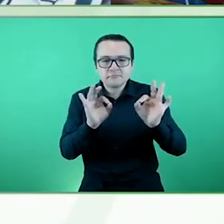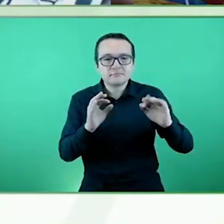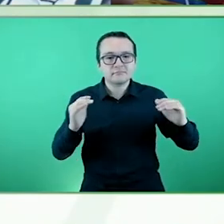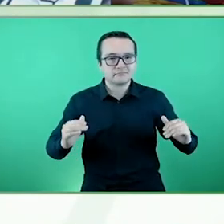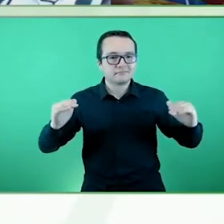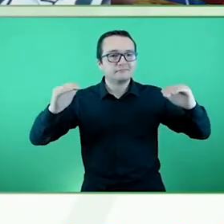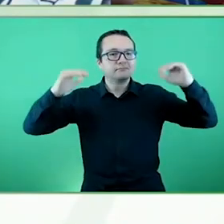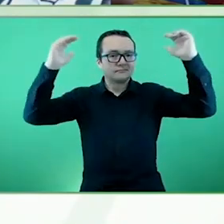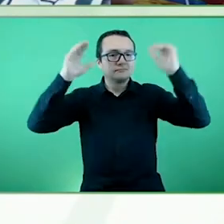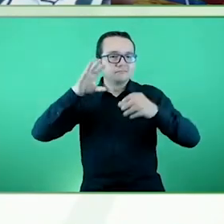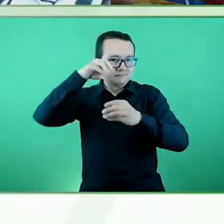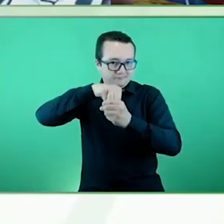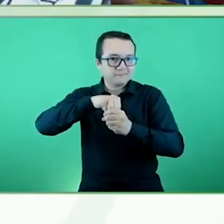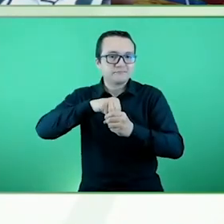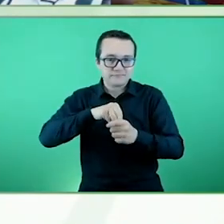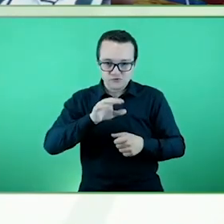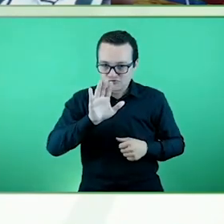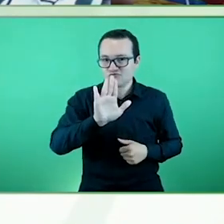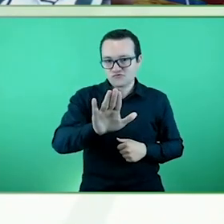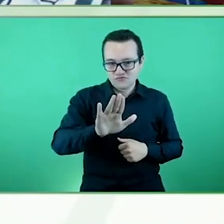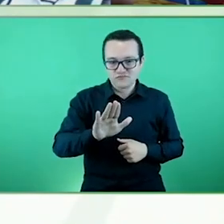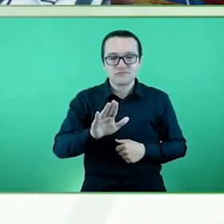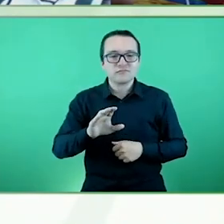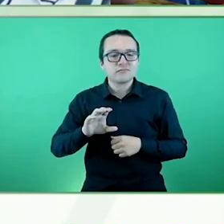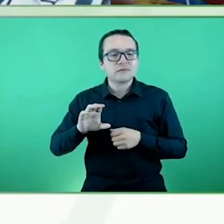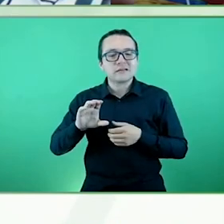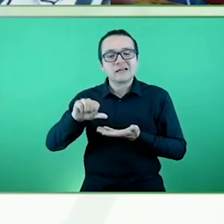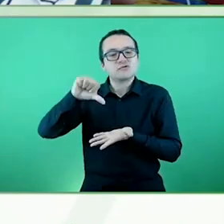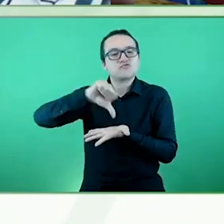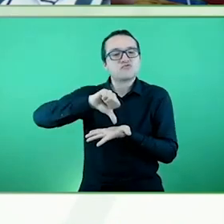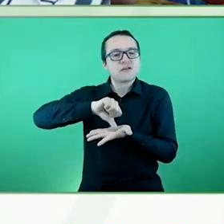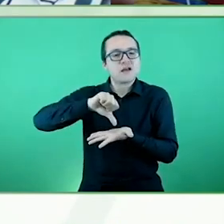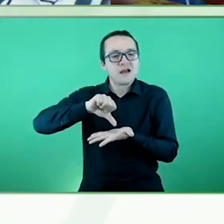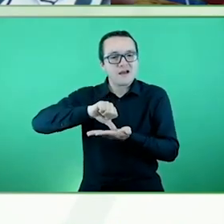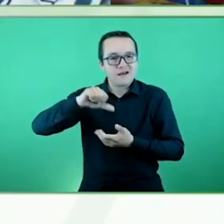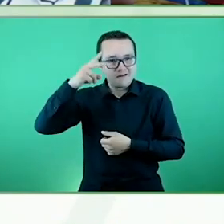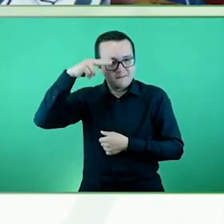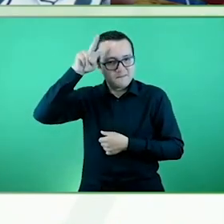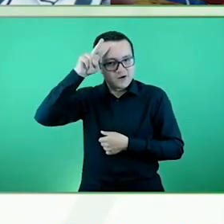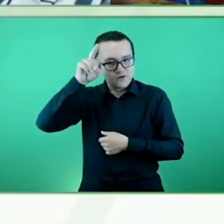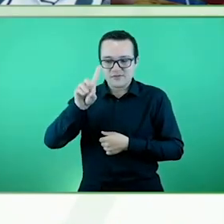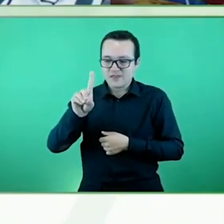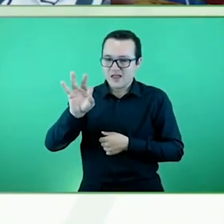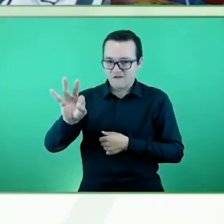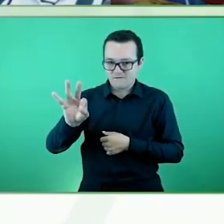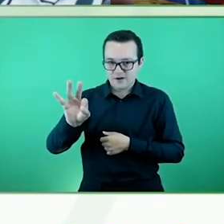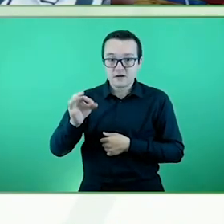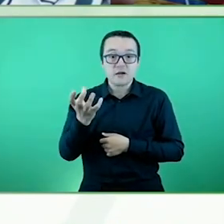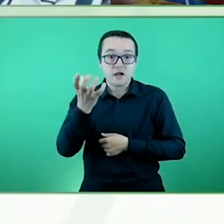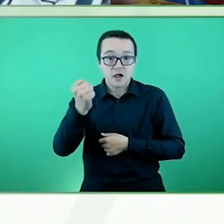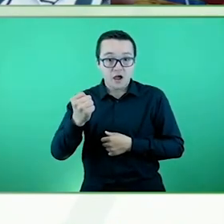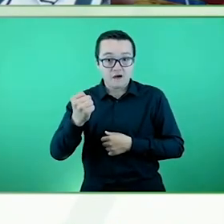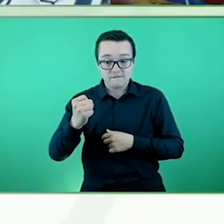en donde tenemos aproximadamente entre dos y cinco usuarios por departamento.